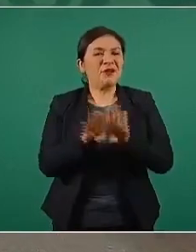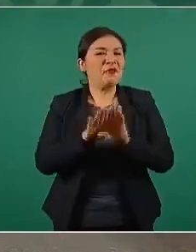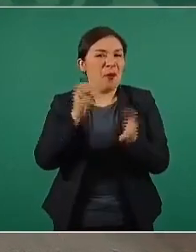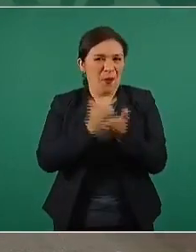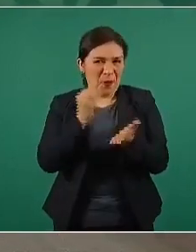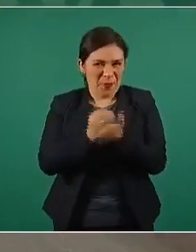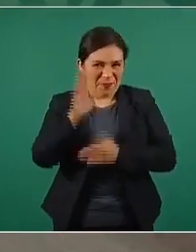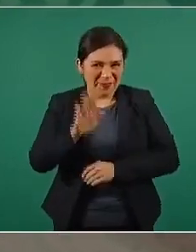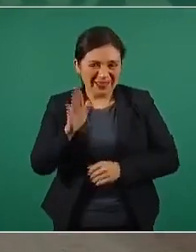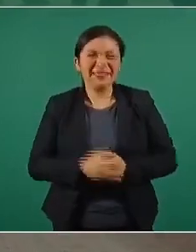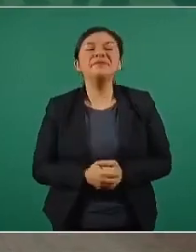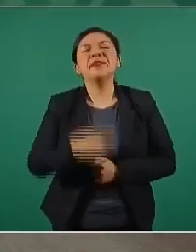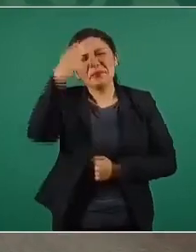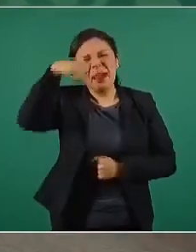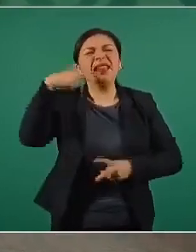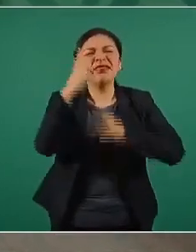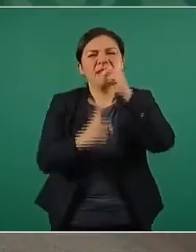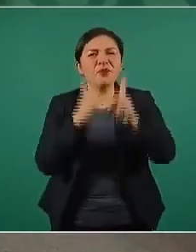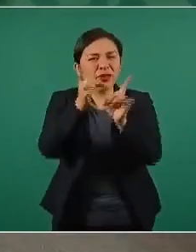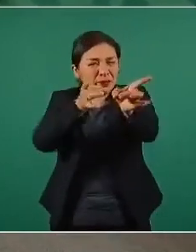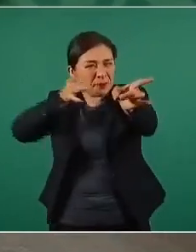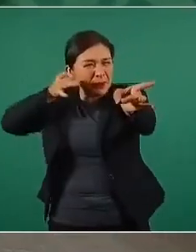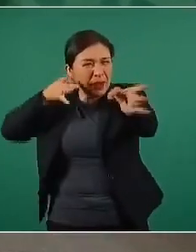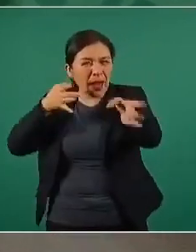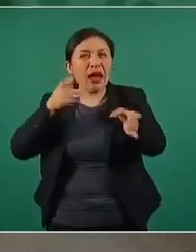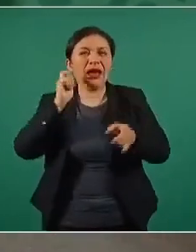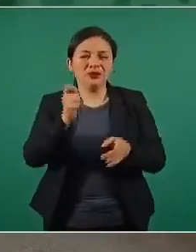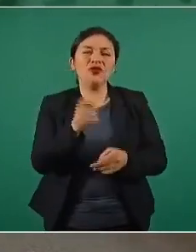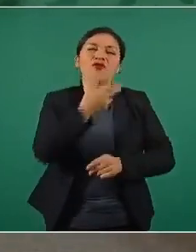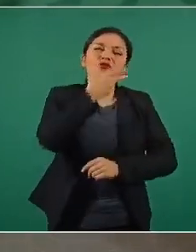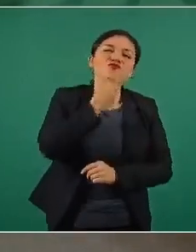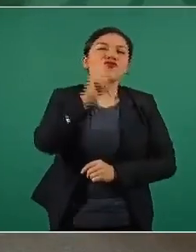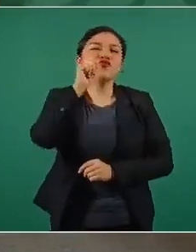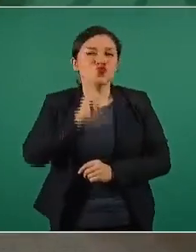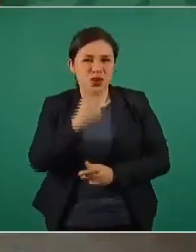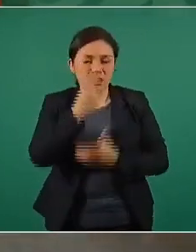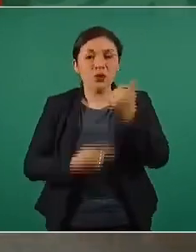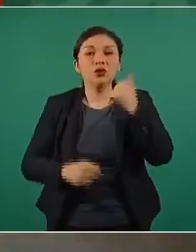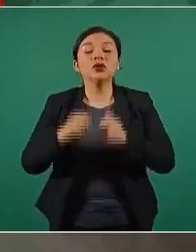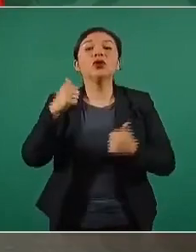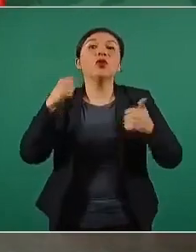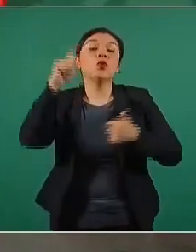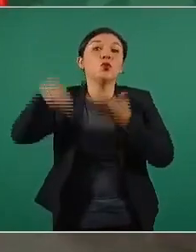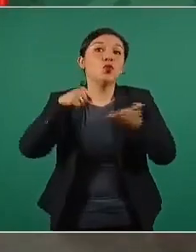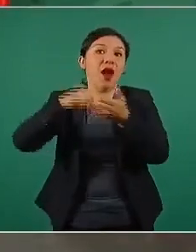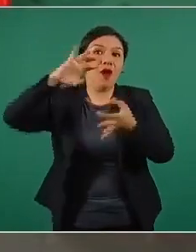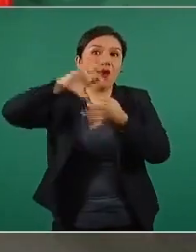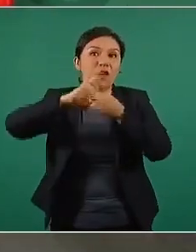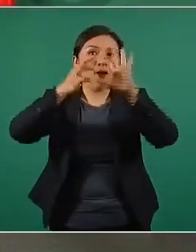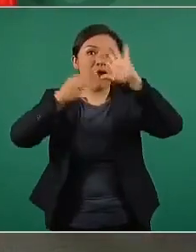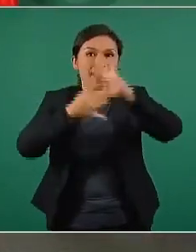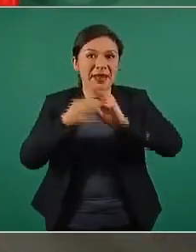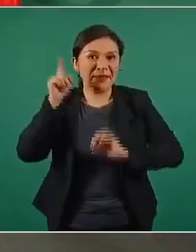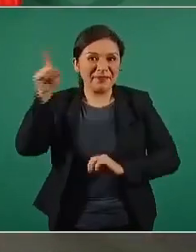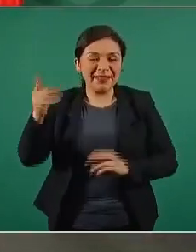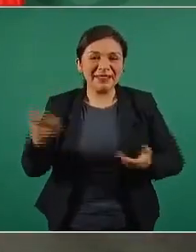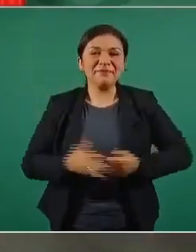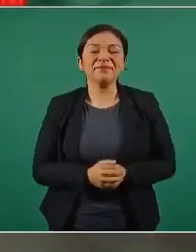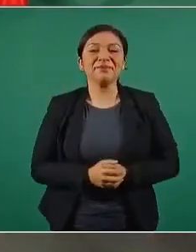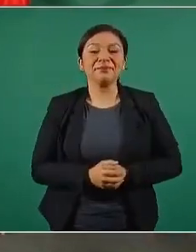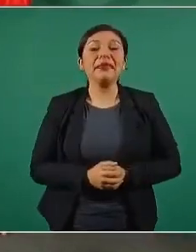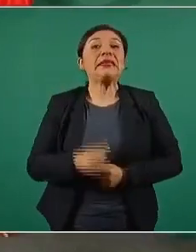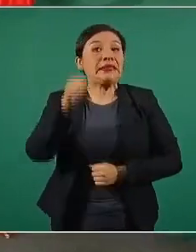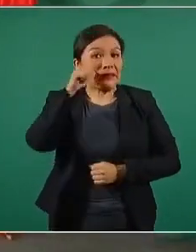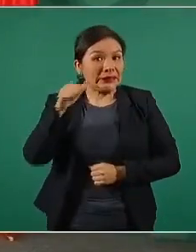En tiro con arco, nixto en las Olimpiadas. Y